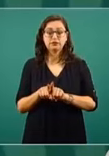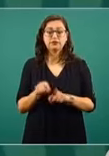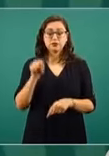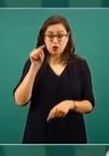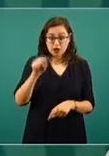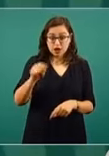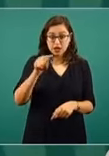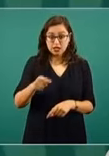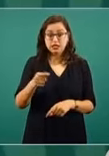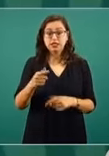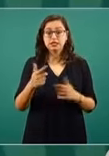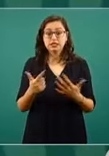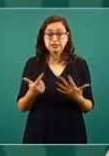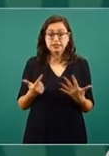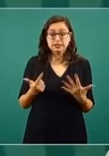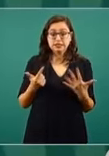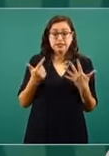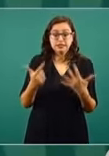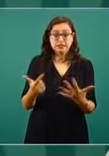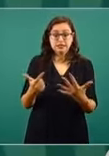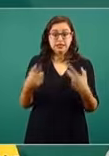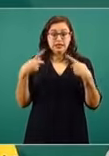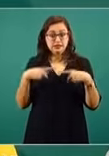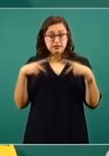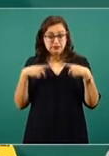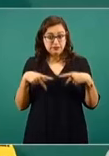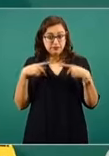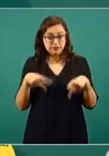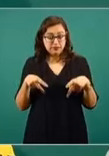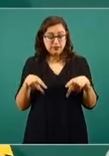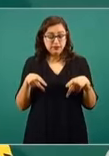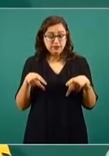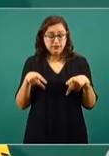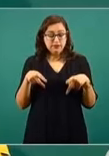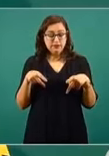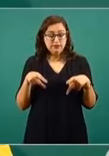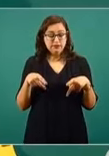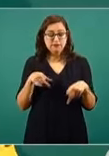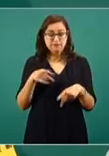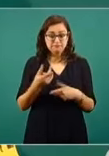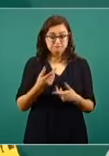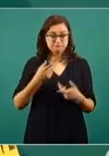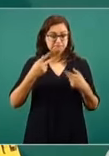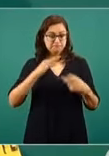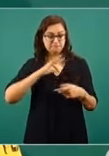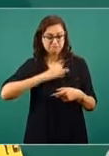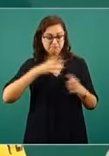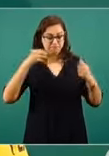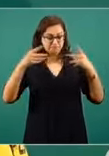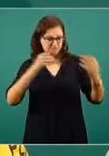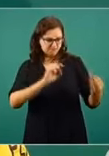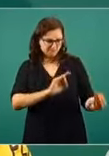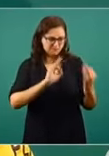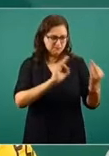elementos que han participado en esta batalla al COVID. Va a ser la